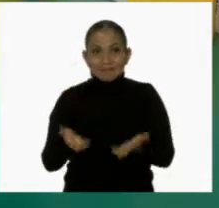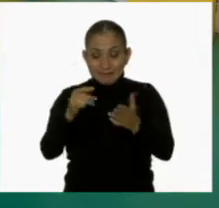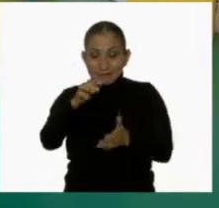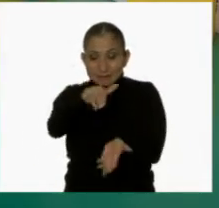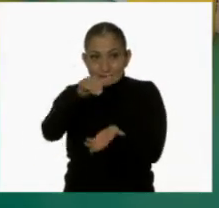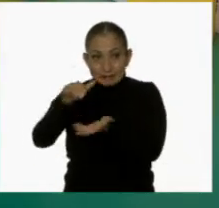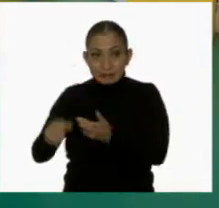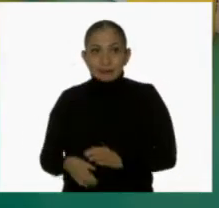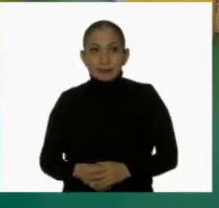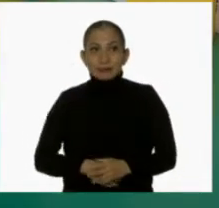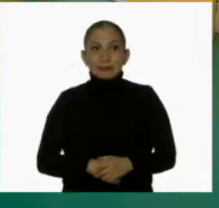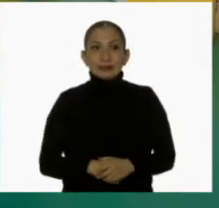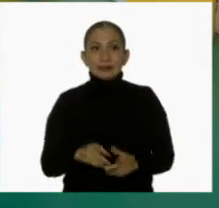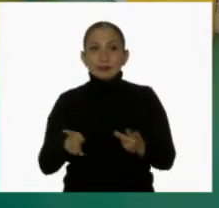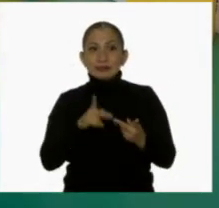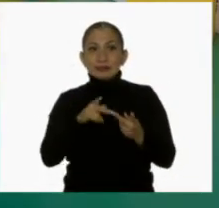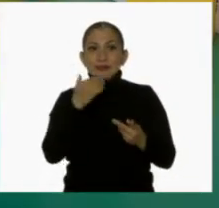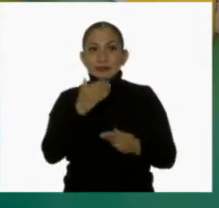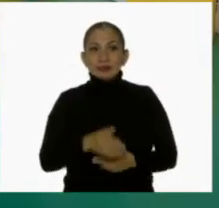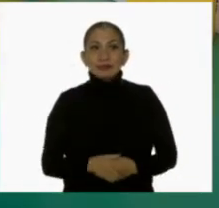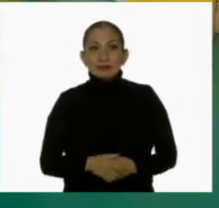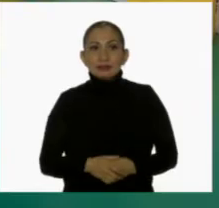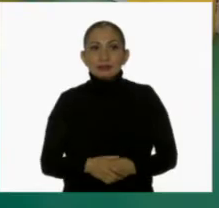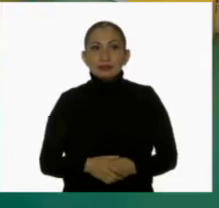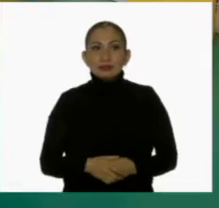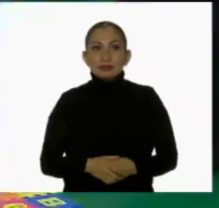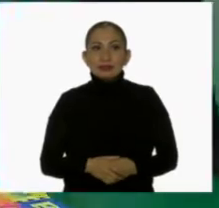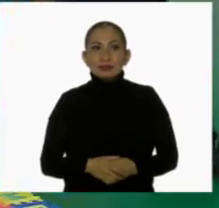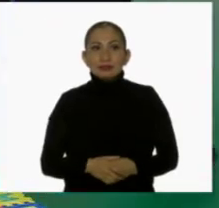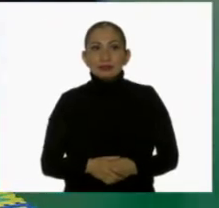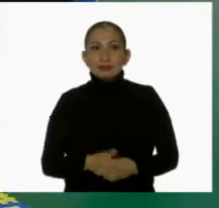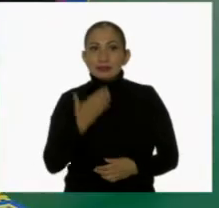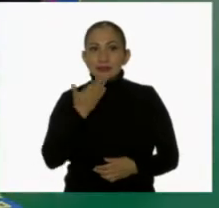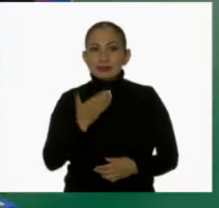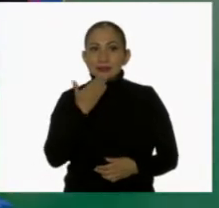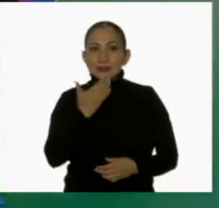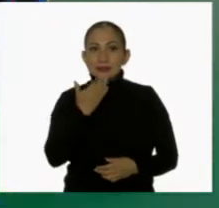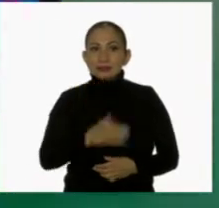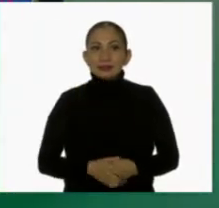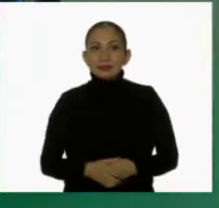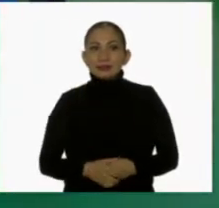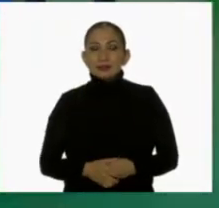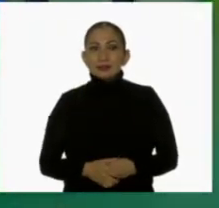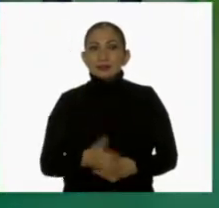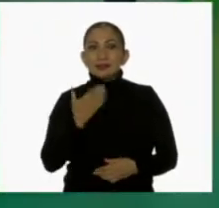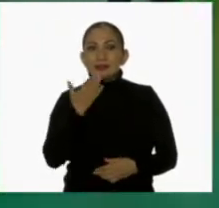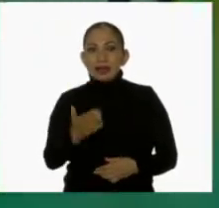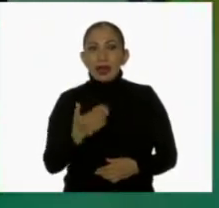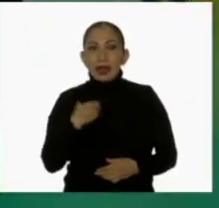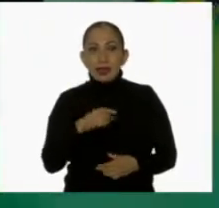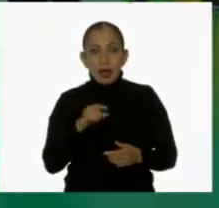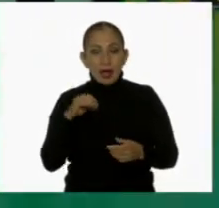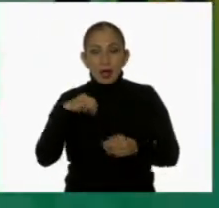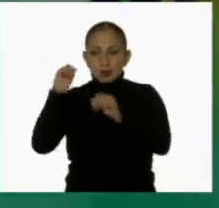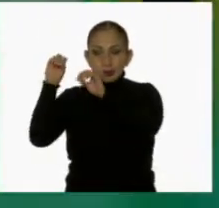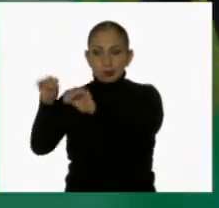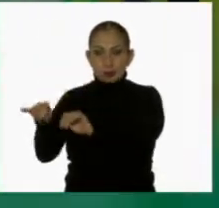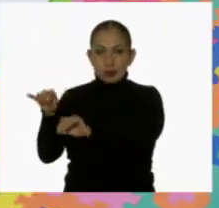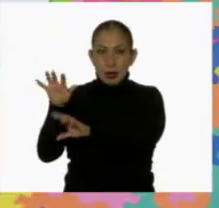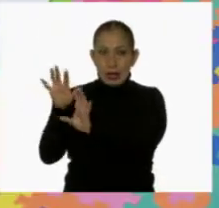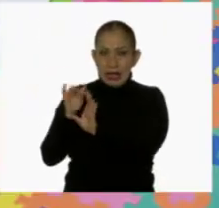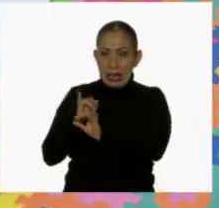fichas y luego yo. Perfecto. Recojo esta y ahora esta. Muy bien. Y muy bien. Las colocamos entonces